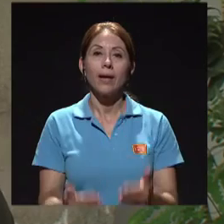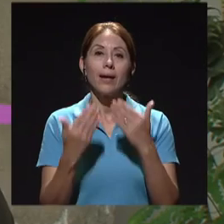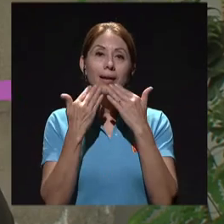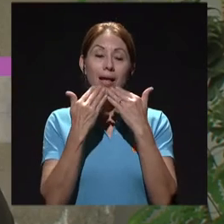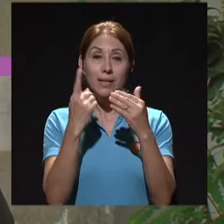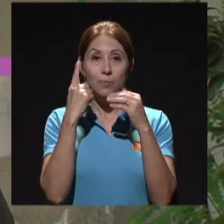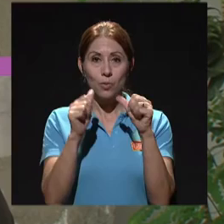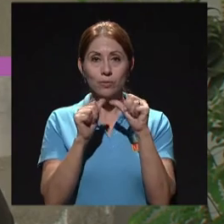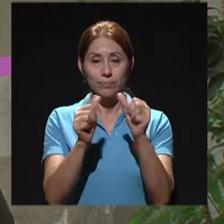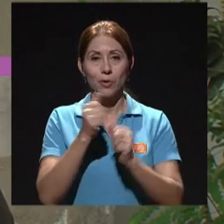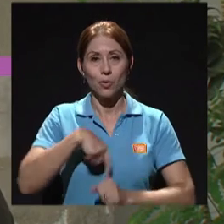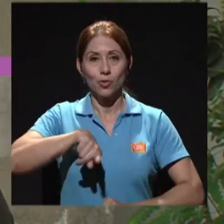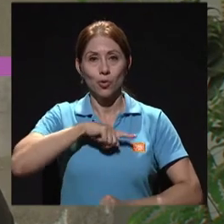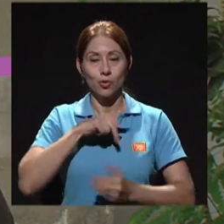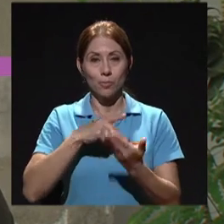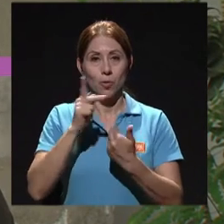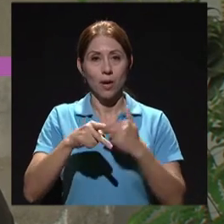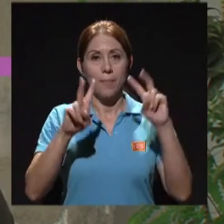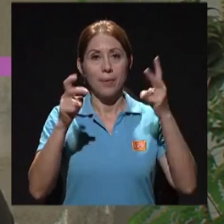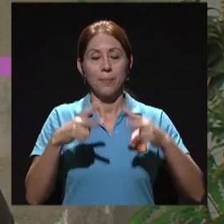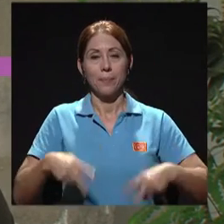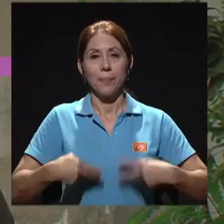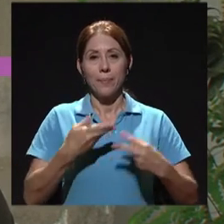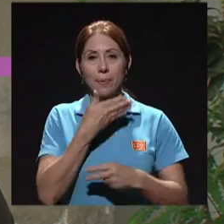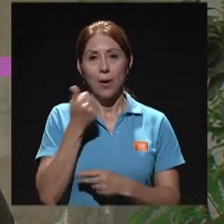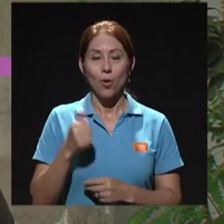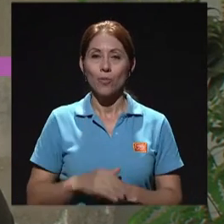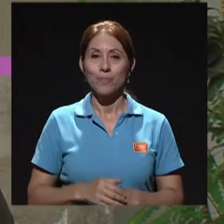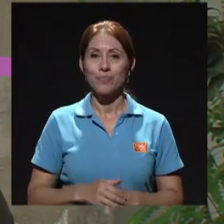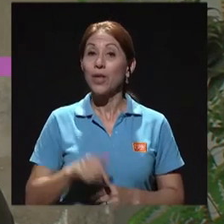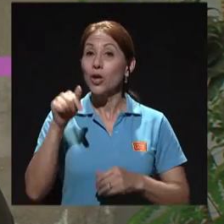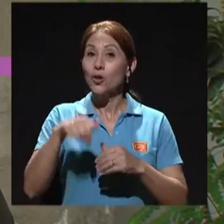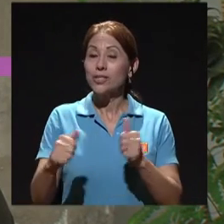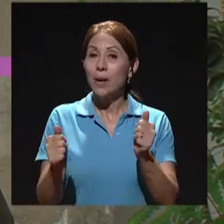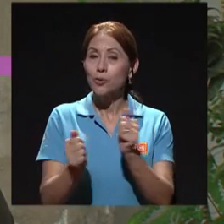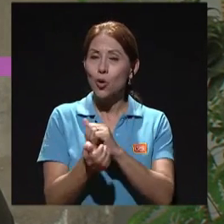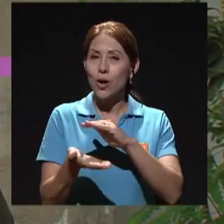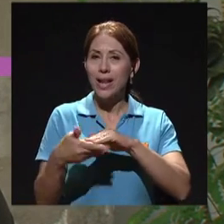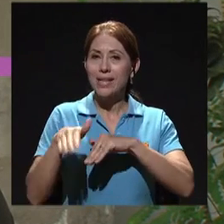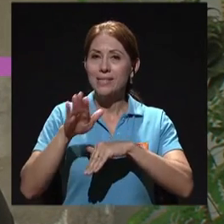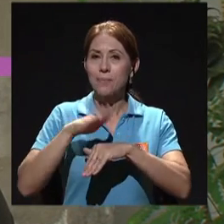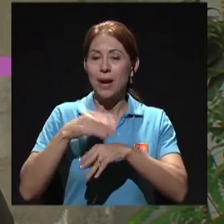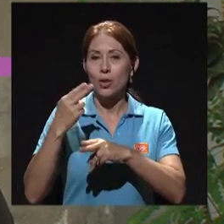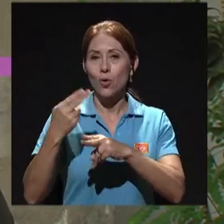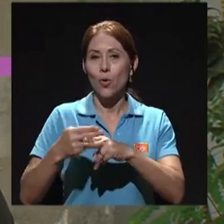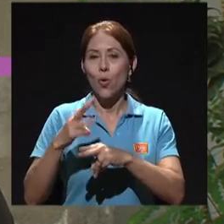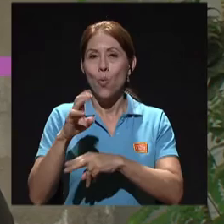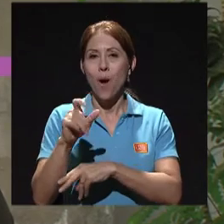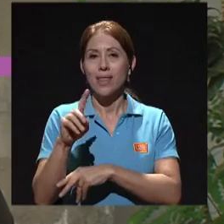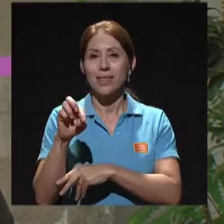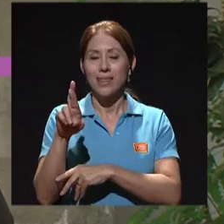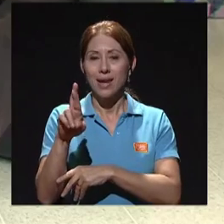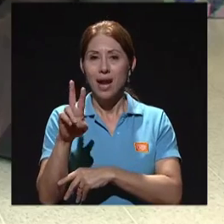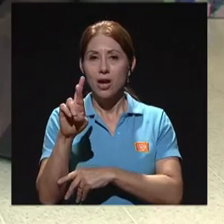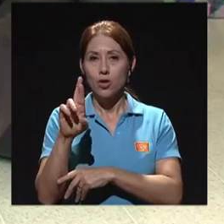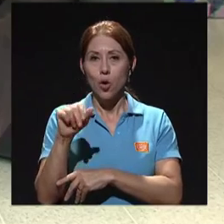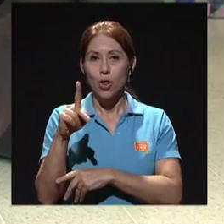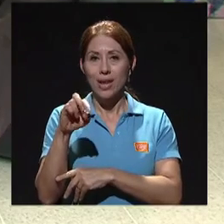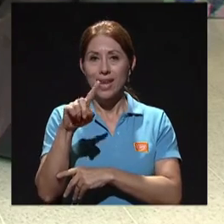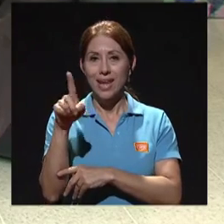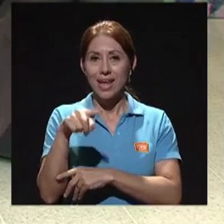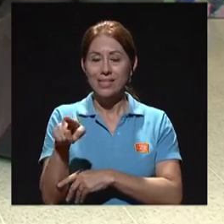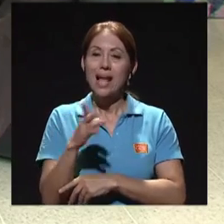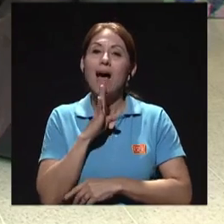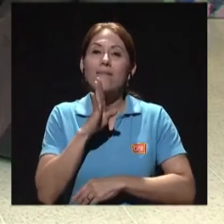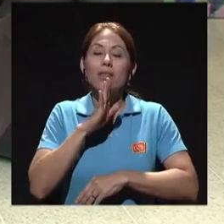Gracias por mantenerse con nosotros en el programa Vivir Mejor. Y hoy estamos con el experto Walter Rodríguez hablando de